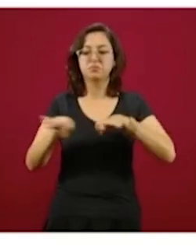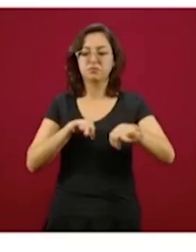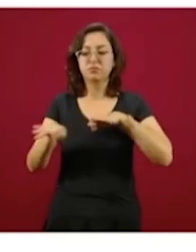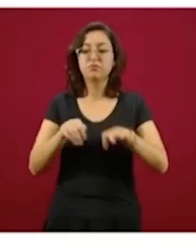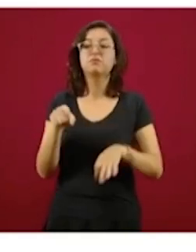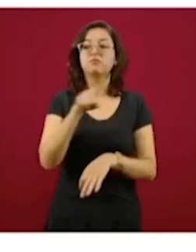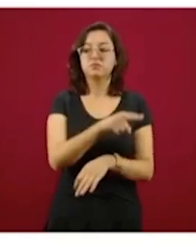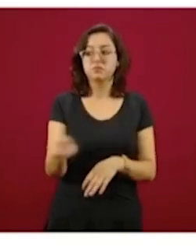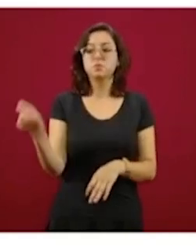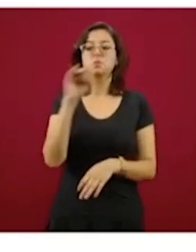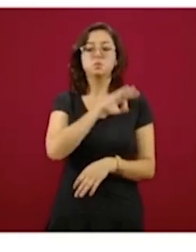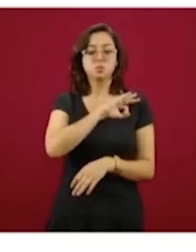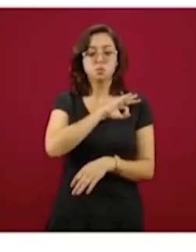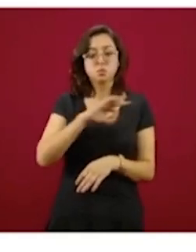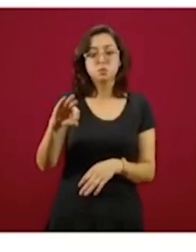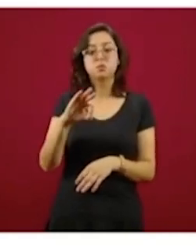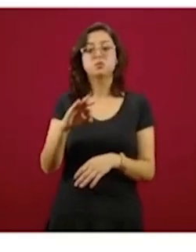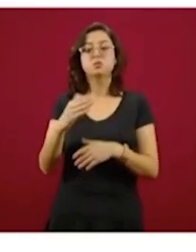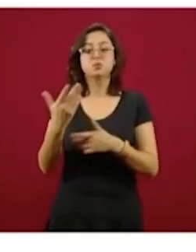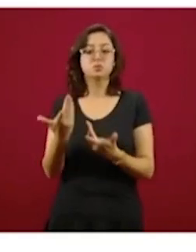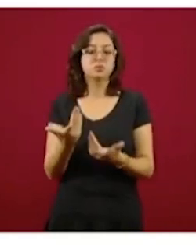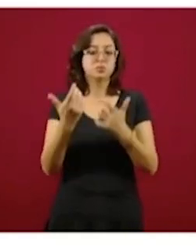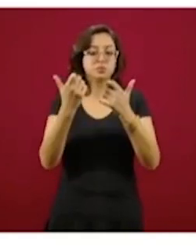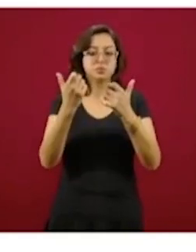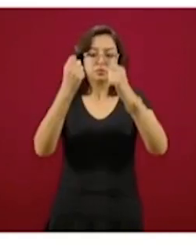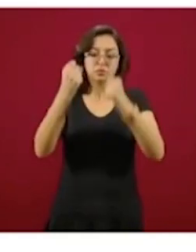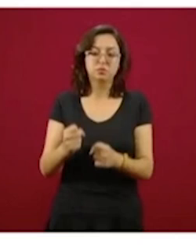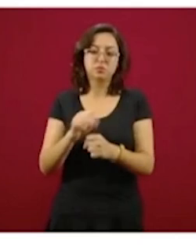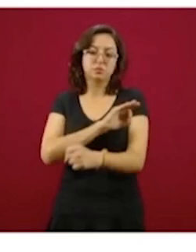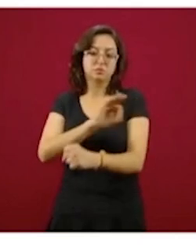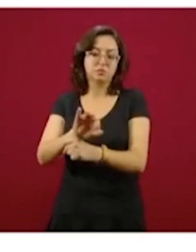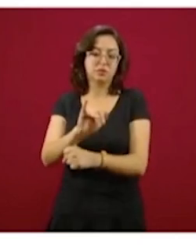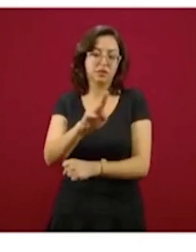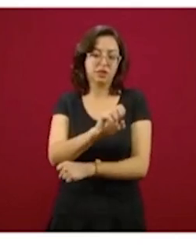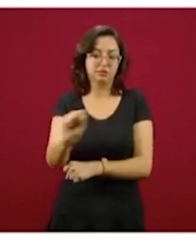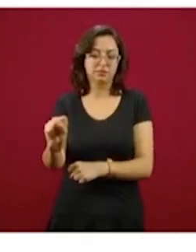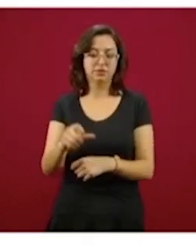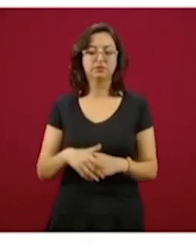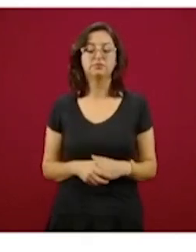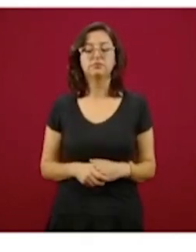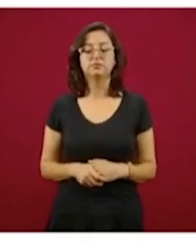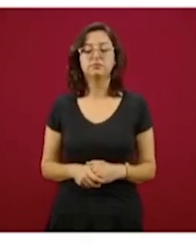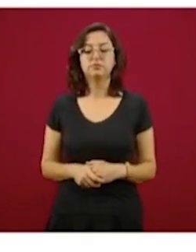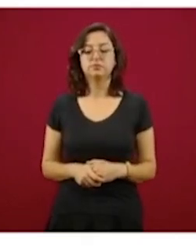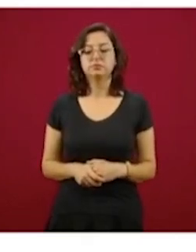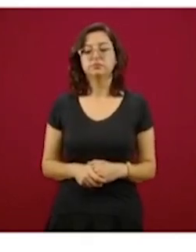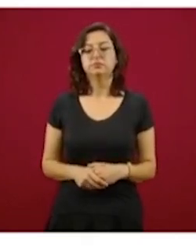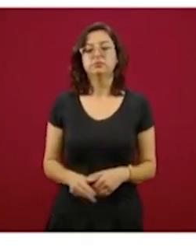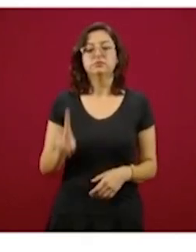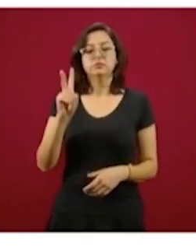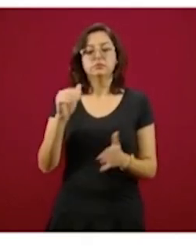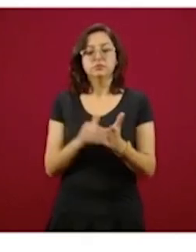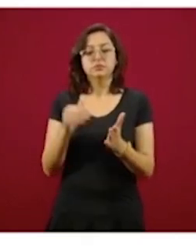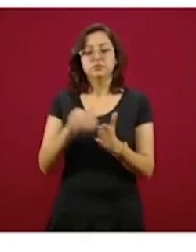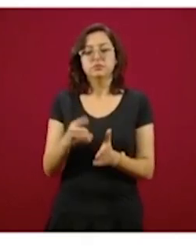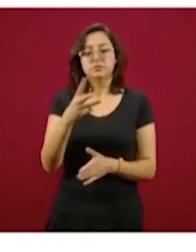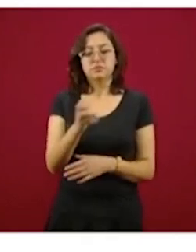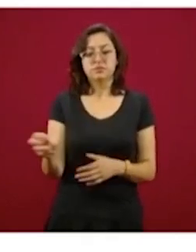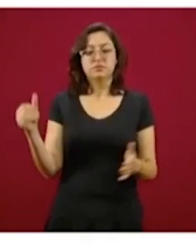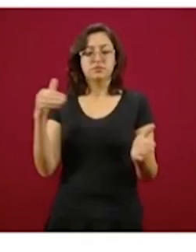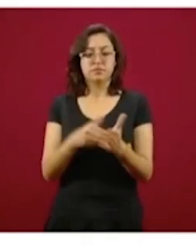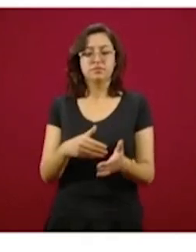tuvieran acceso a los seguros que provee el Seguro Social. Son dos millones 300 mil personas,